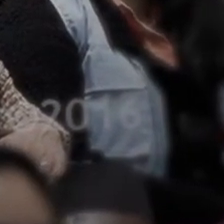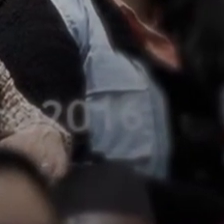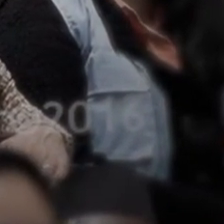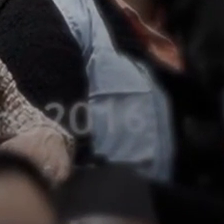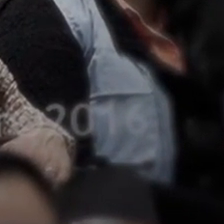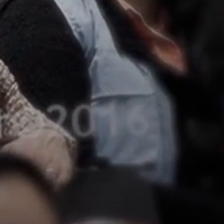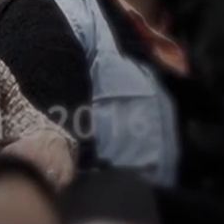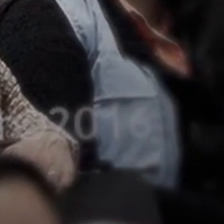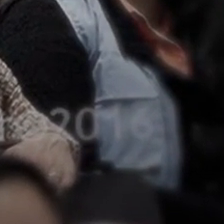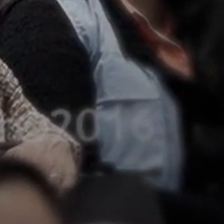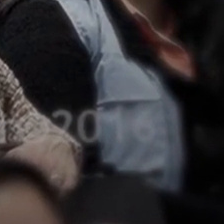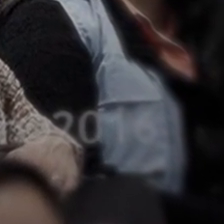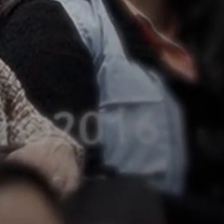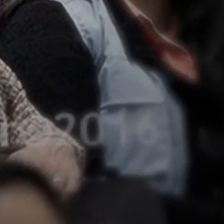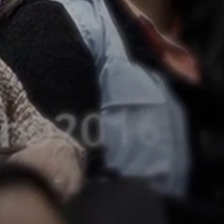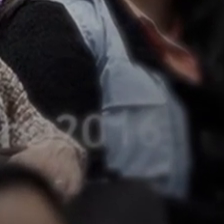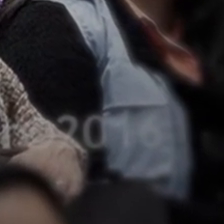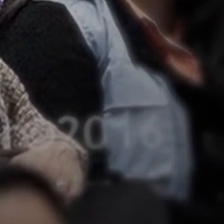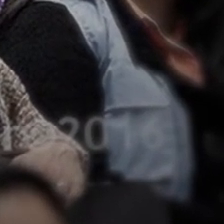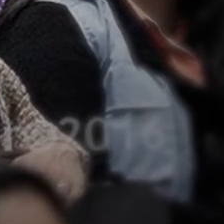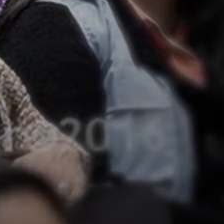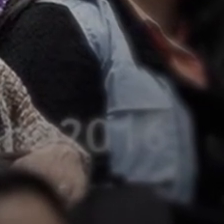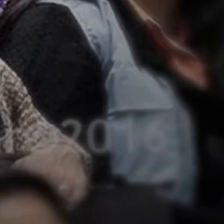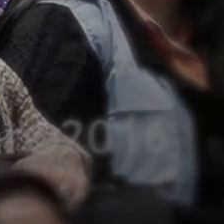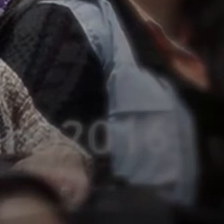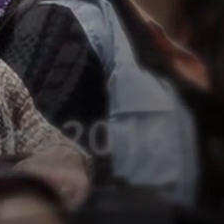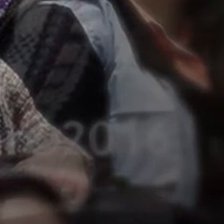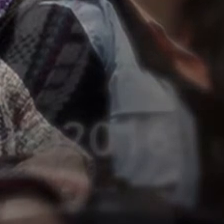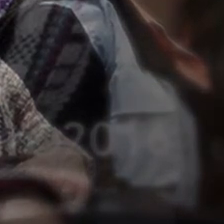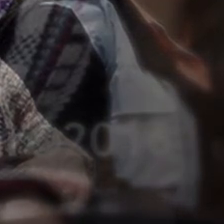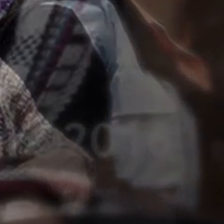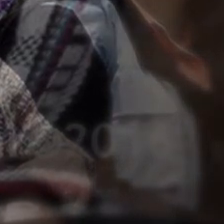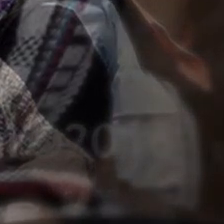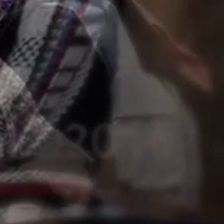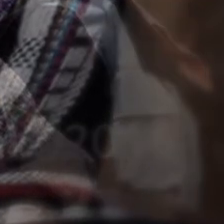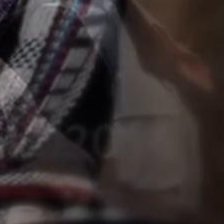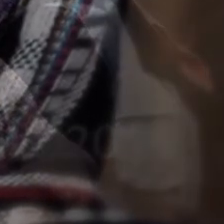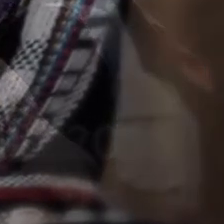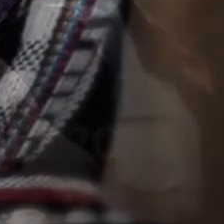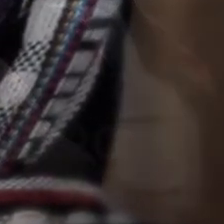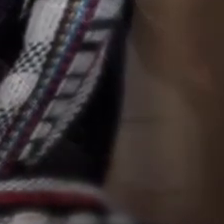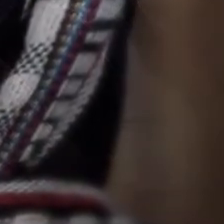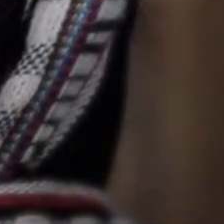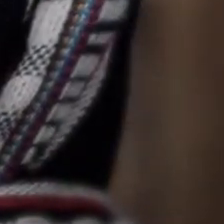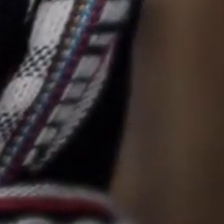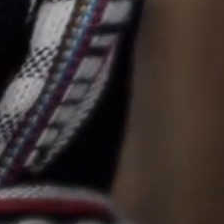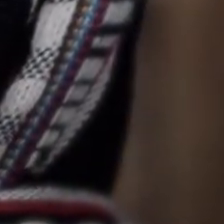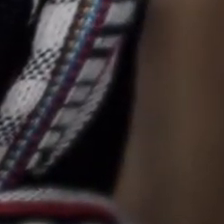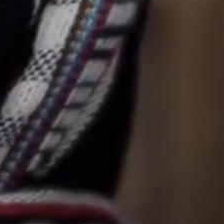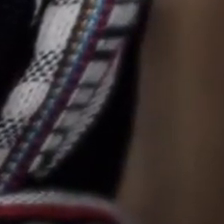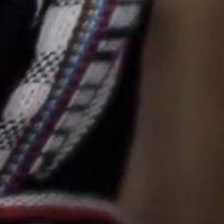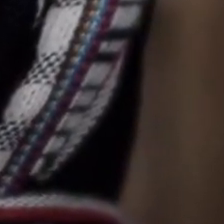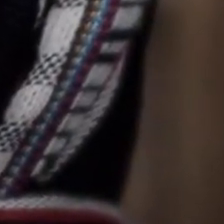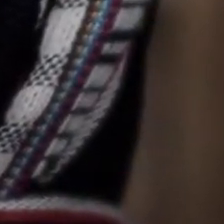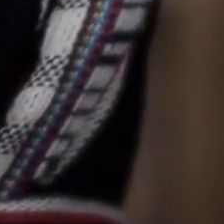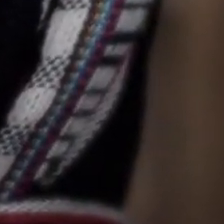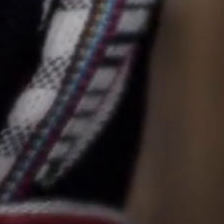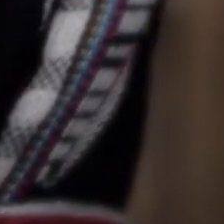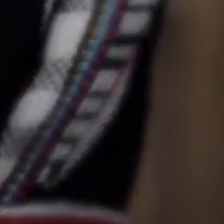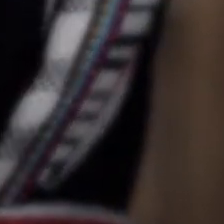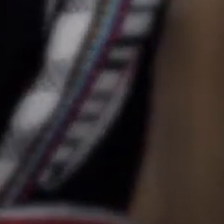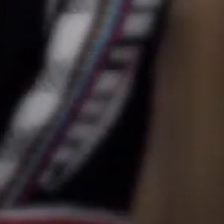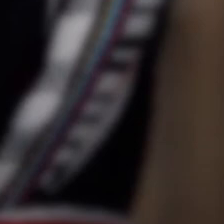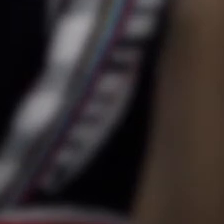lamentablemente esta historia no se conocía, ¿verdad?, desde la vivencia de las mujeres. Para ellas fue muy